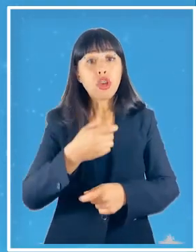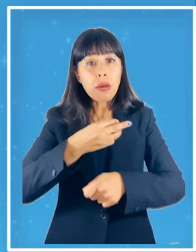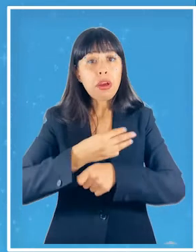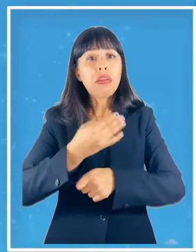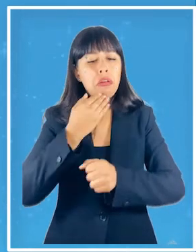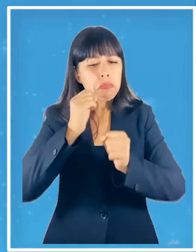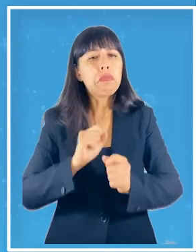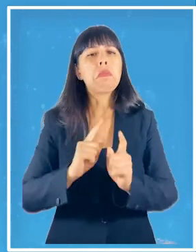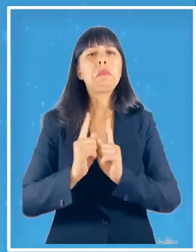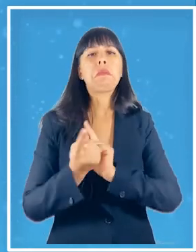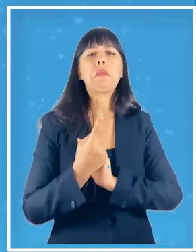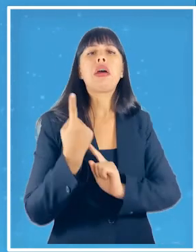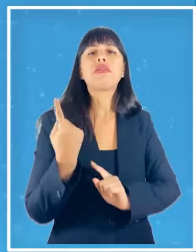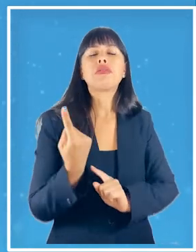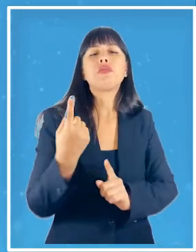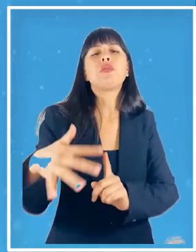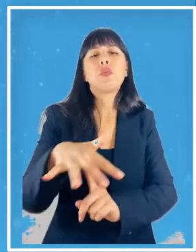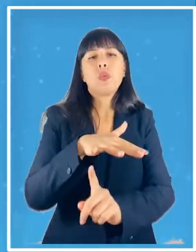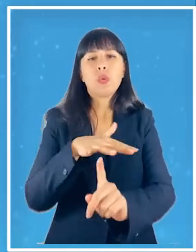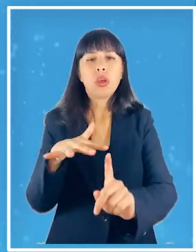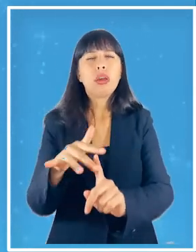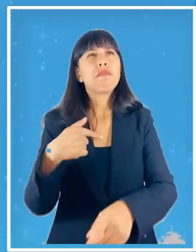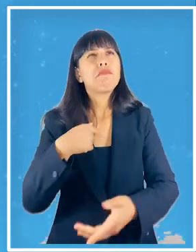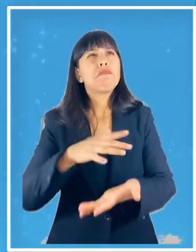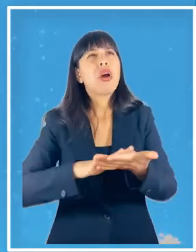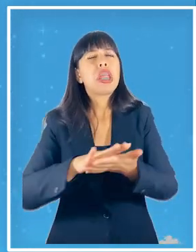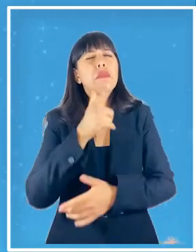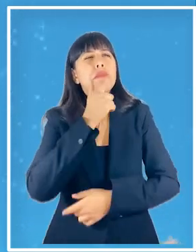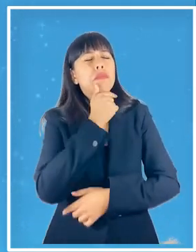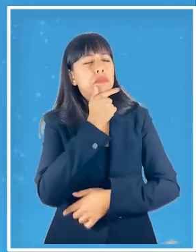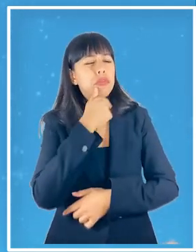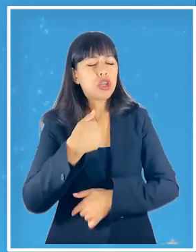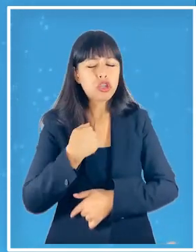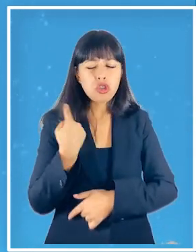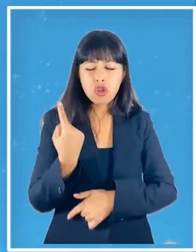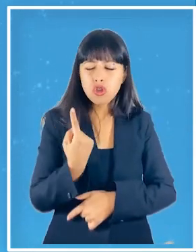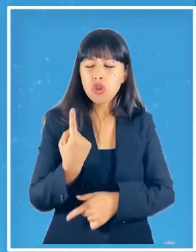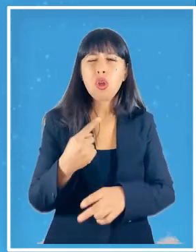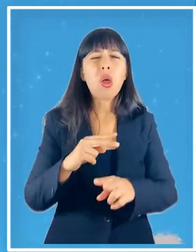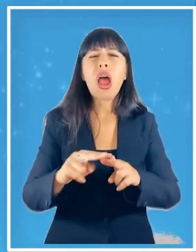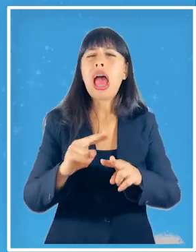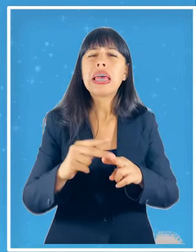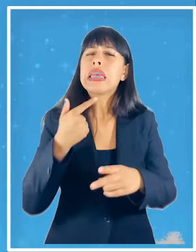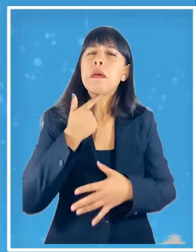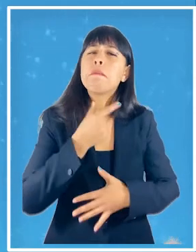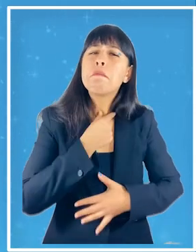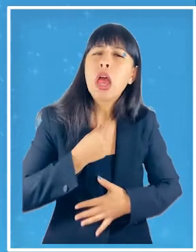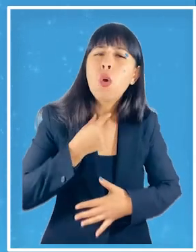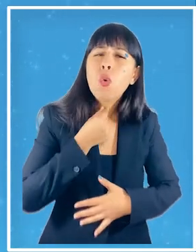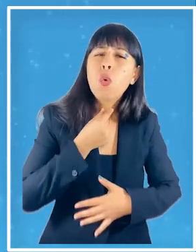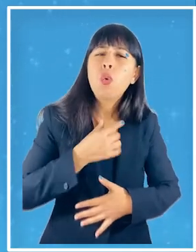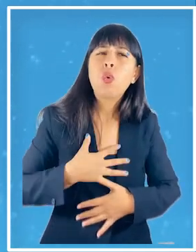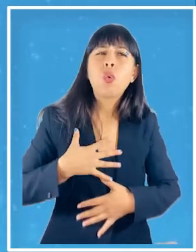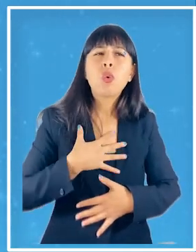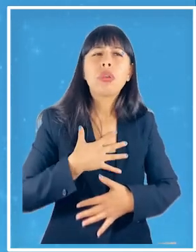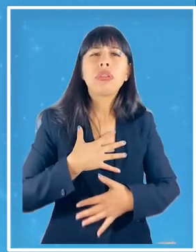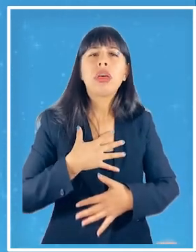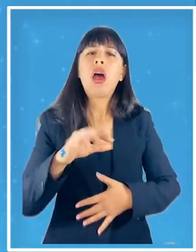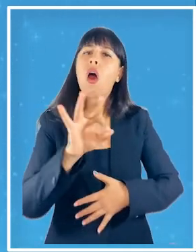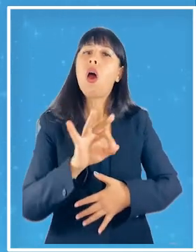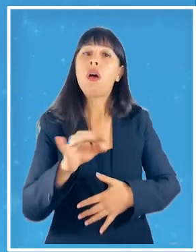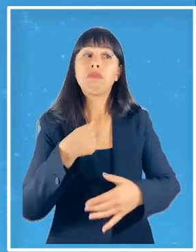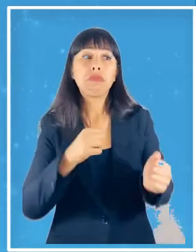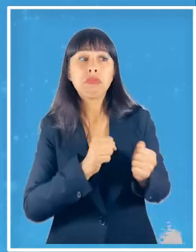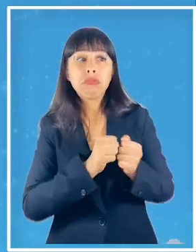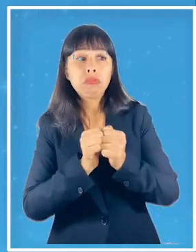de su propia situación de soledad preguntarse ¿qué me gusta hacer cuando me encuentro solo? ¿qué me gusta hacer cuando me encuentro en